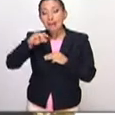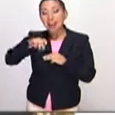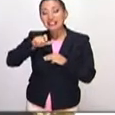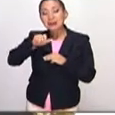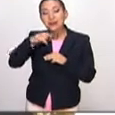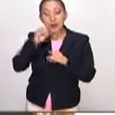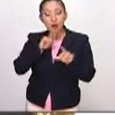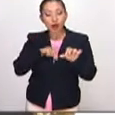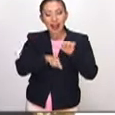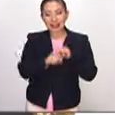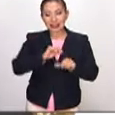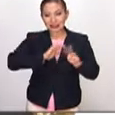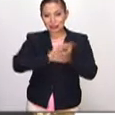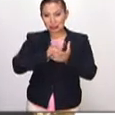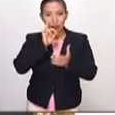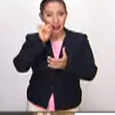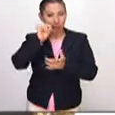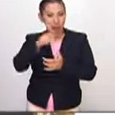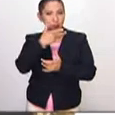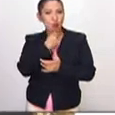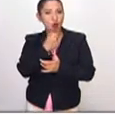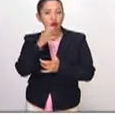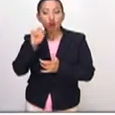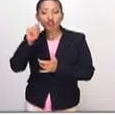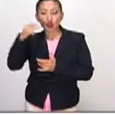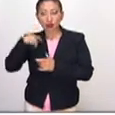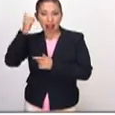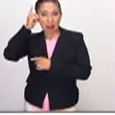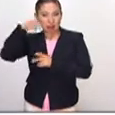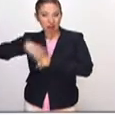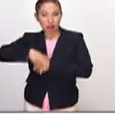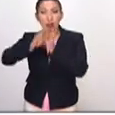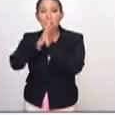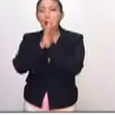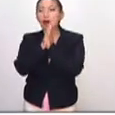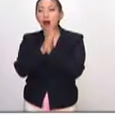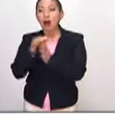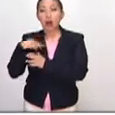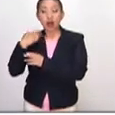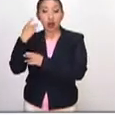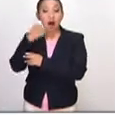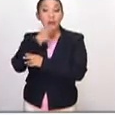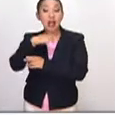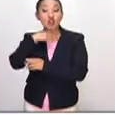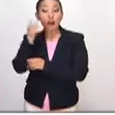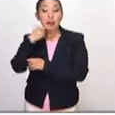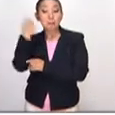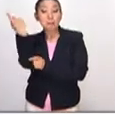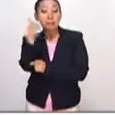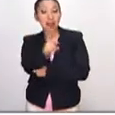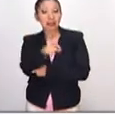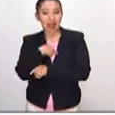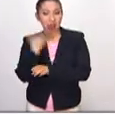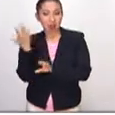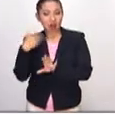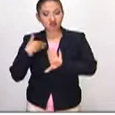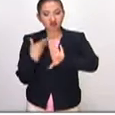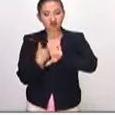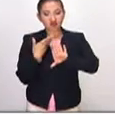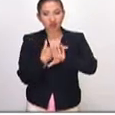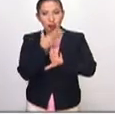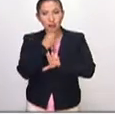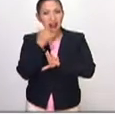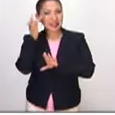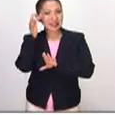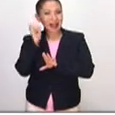esposa justamente del cónsul, el que vemos a caballo. El cónsul romano, que es el que ordena precisamente el mártirio de San Andrés, luego de